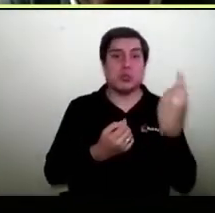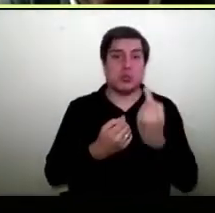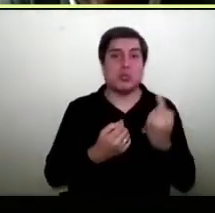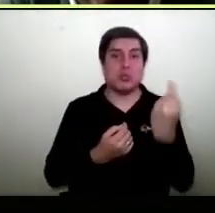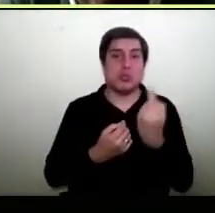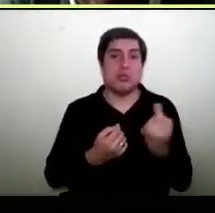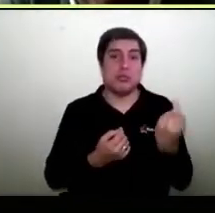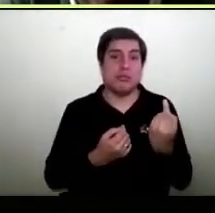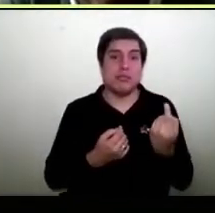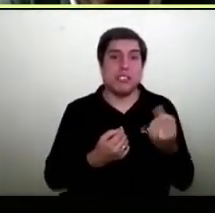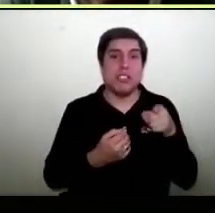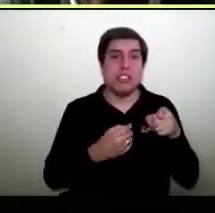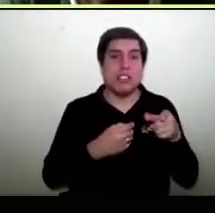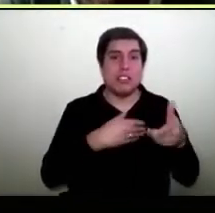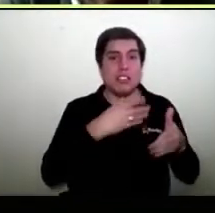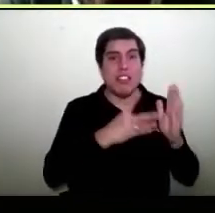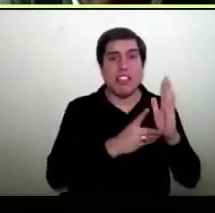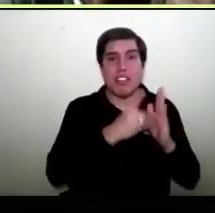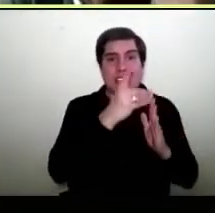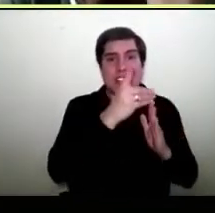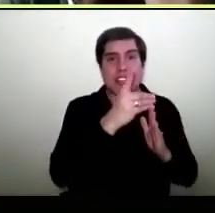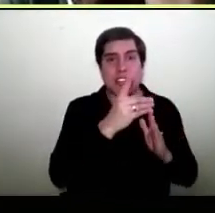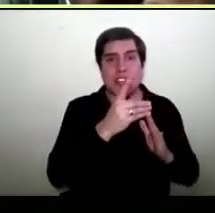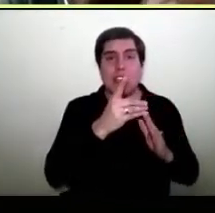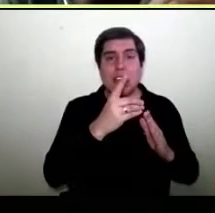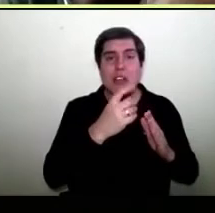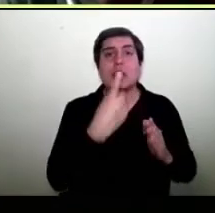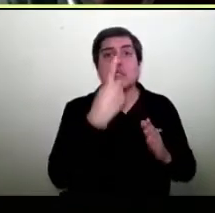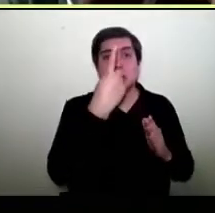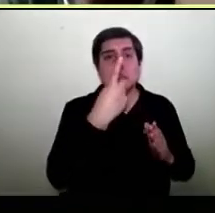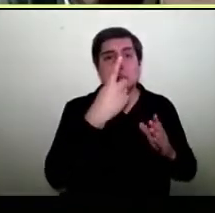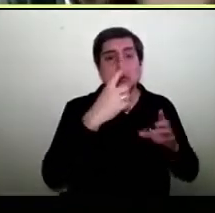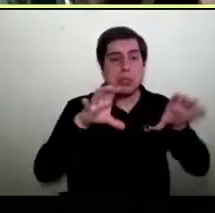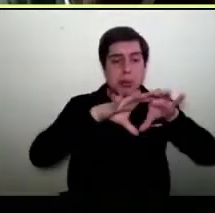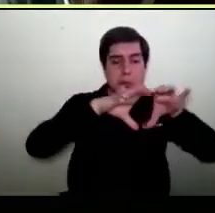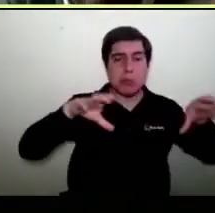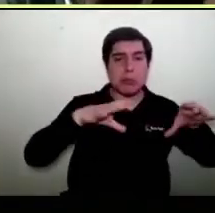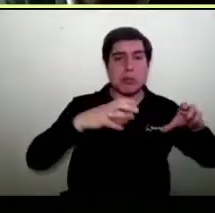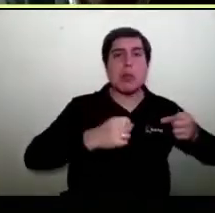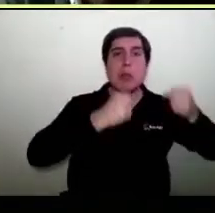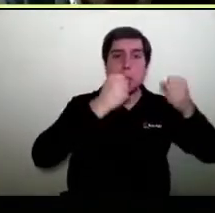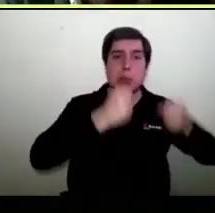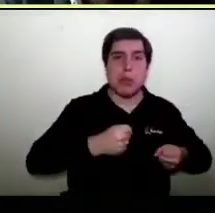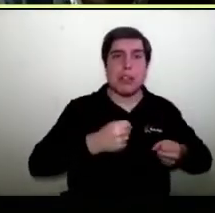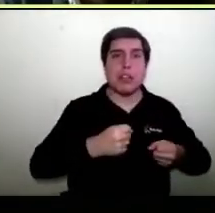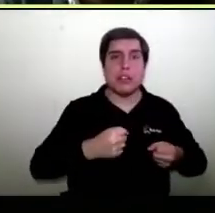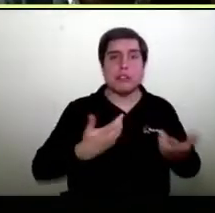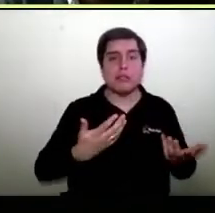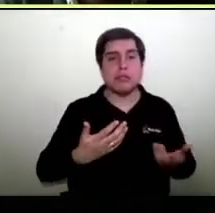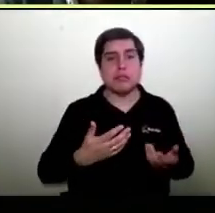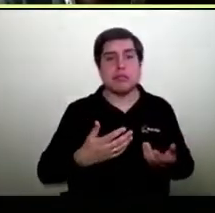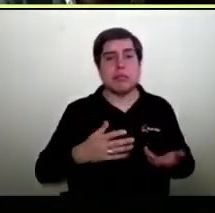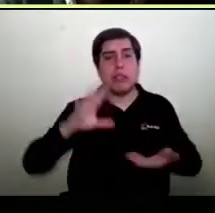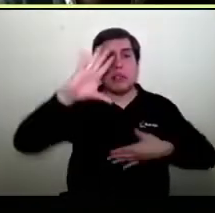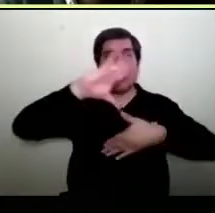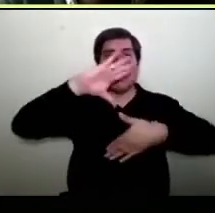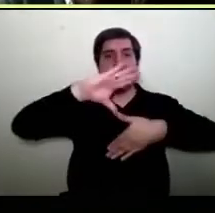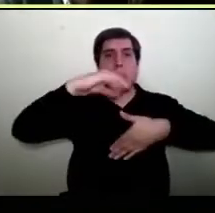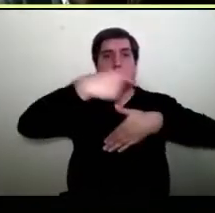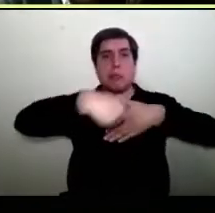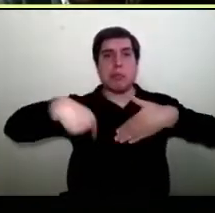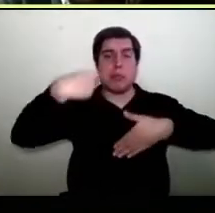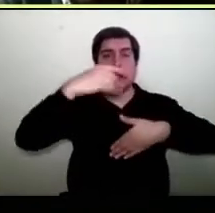Es decir, ¿qué posibilidad tienen ellos? Sí, pueden vender un container, trasladarlo desde América a Europa